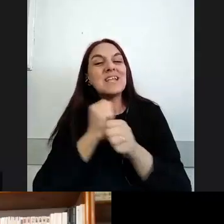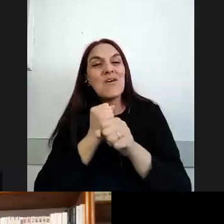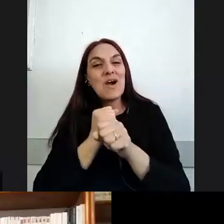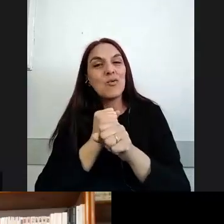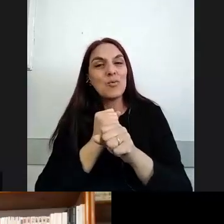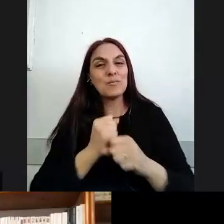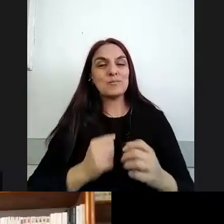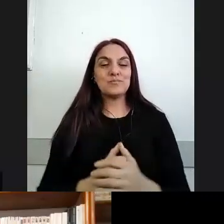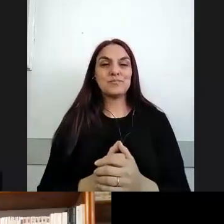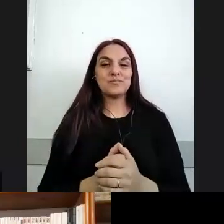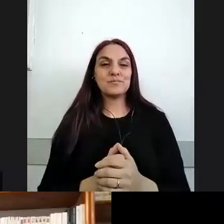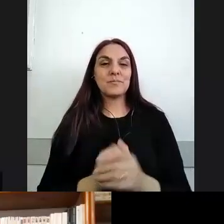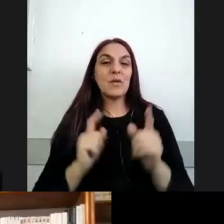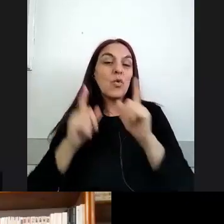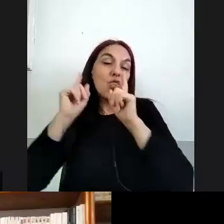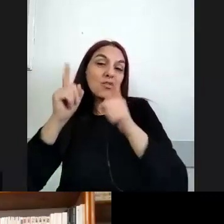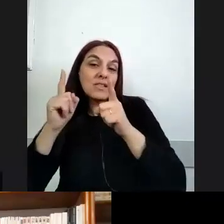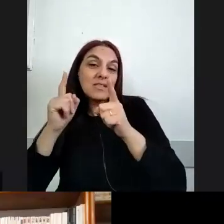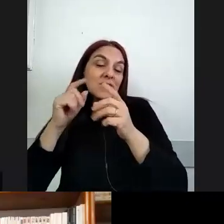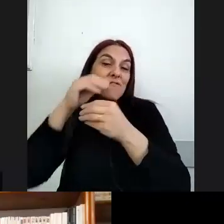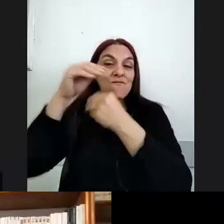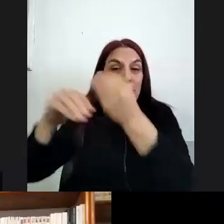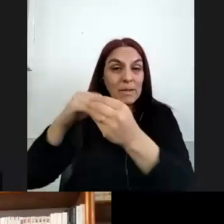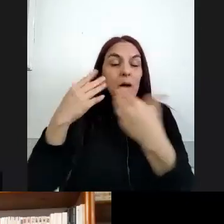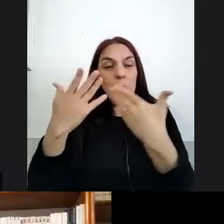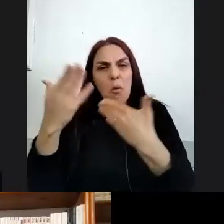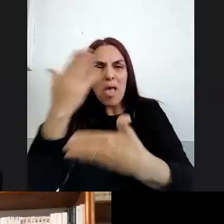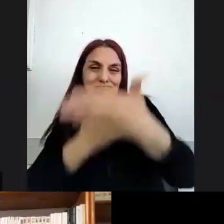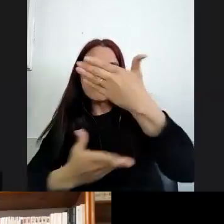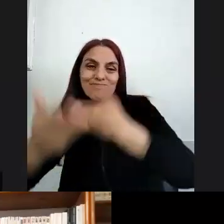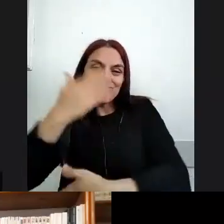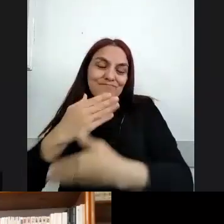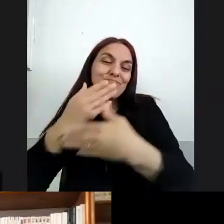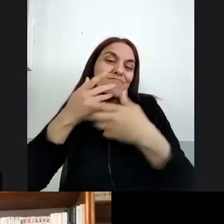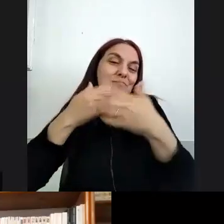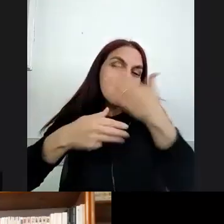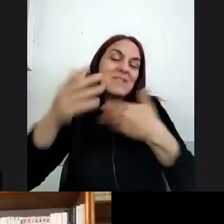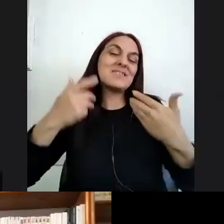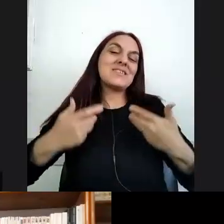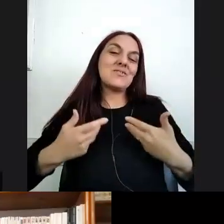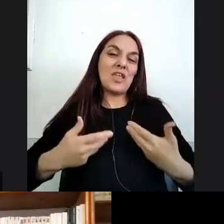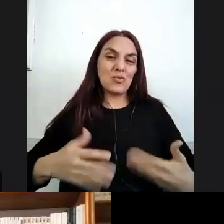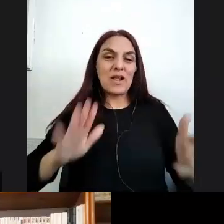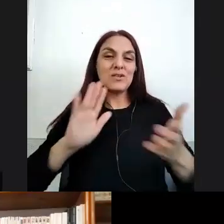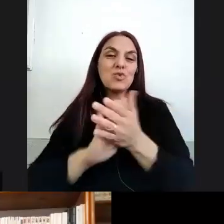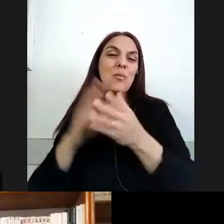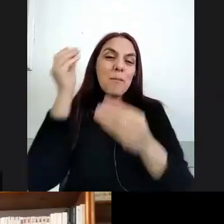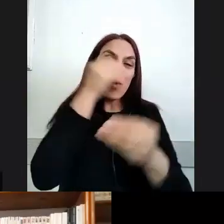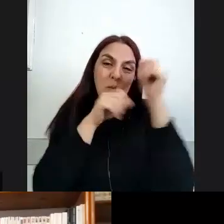que docentes y que familias dialoguen más fluidamente sobre sus preocupaciones